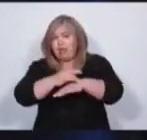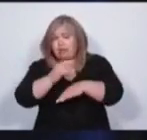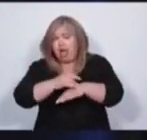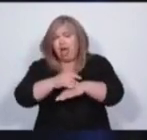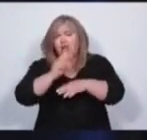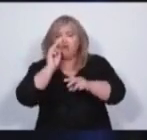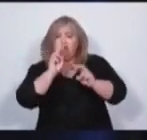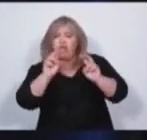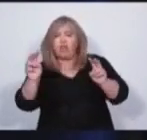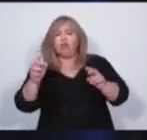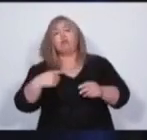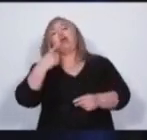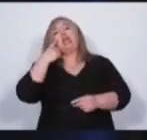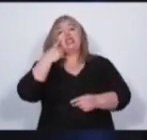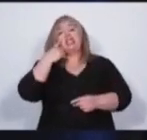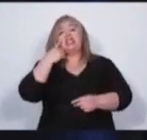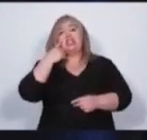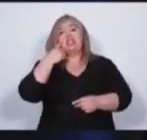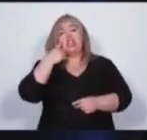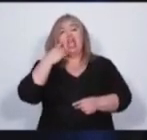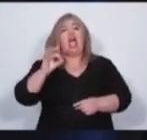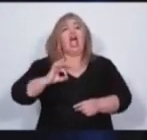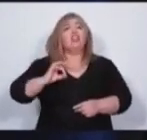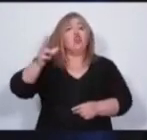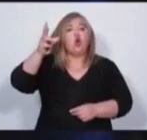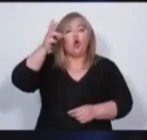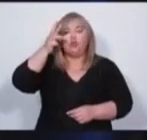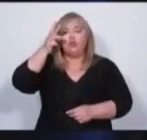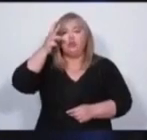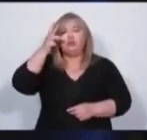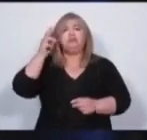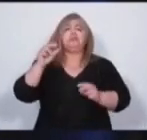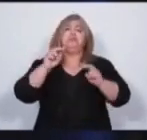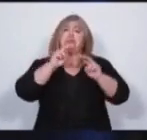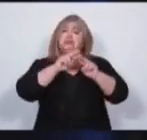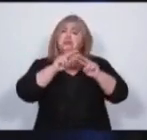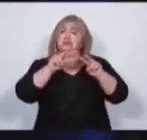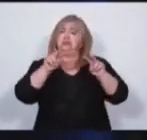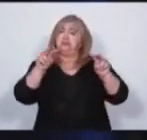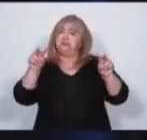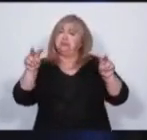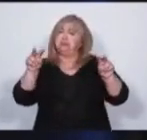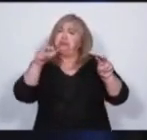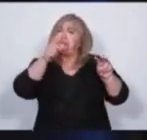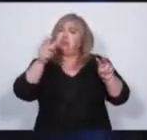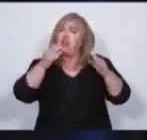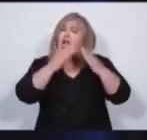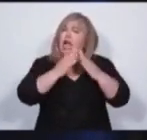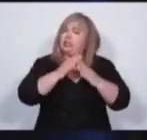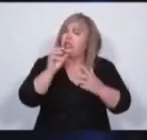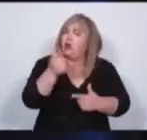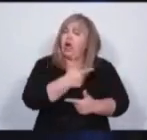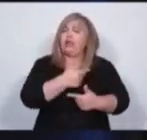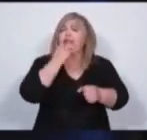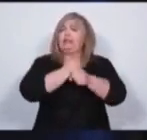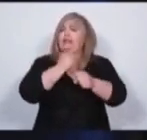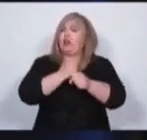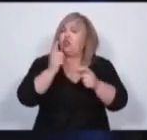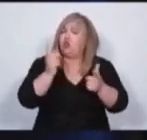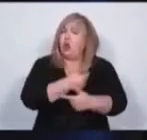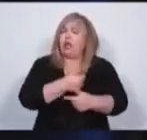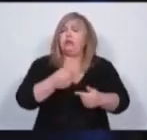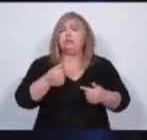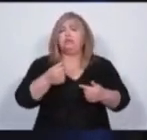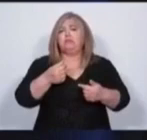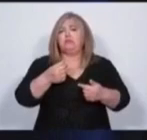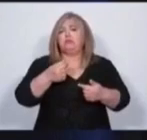Como intendente, durante 8 años me tocó ver la parte de aquel que no tiene casa, que no tiene trabajo, que no puede llegar a fin de mes,